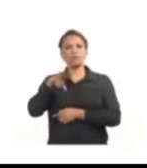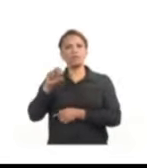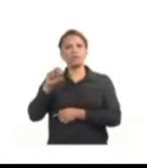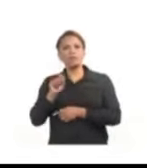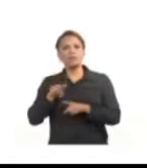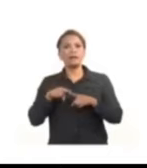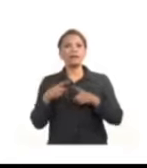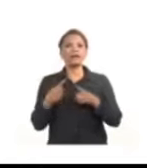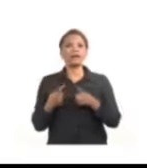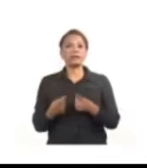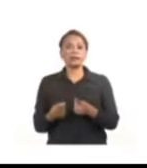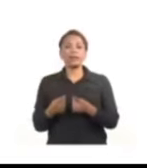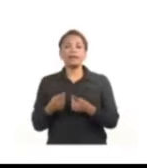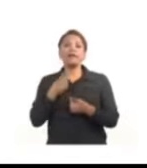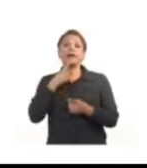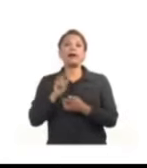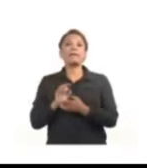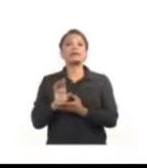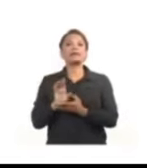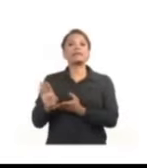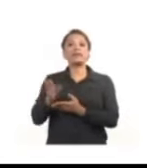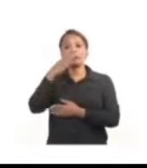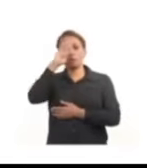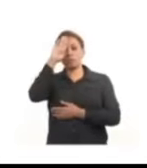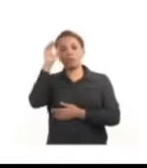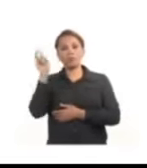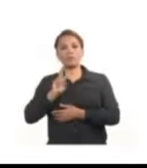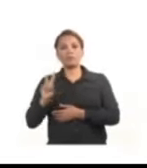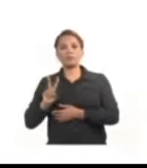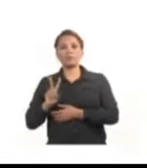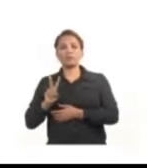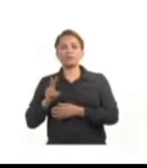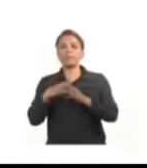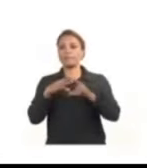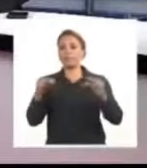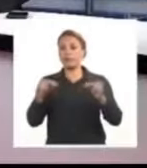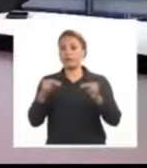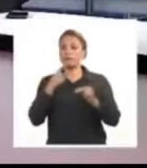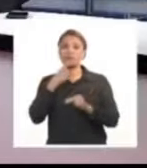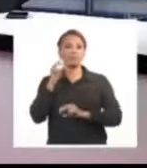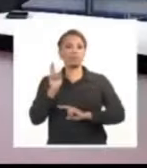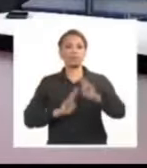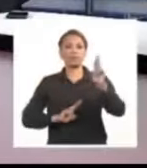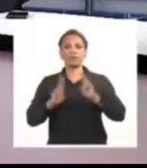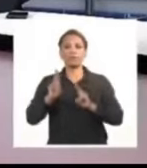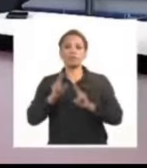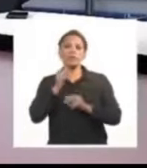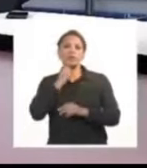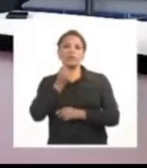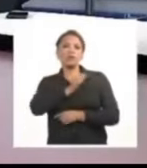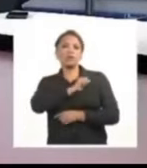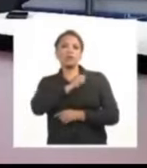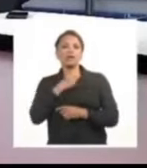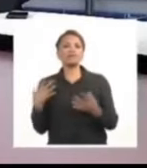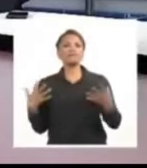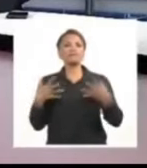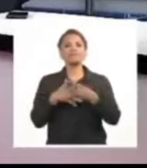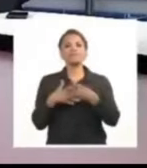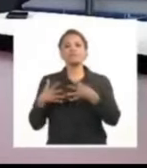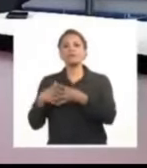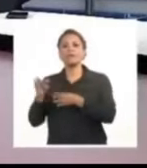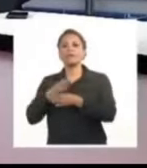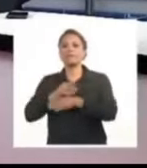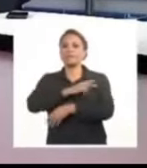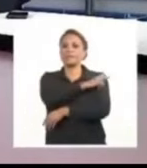coartar la independencia limitar la soberanía de las naciones de la región e impedir las aspiraciones de unidad e integración